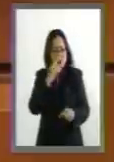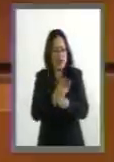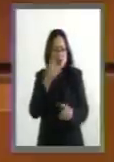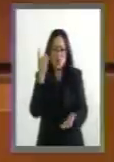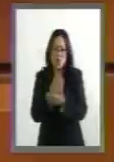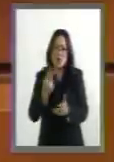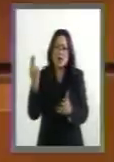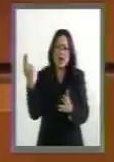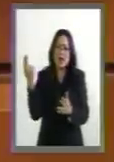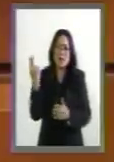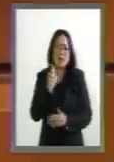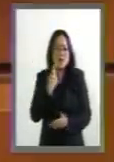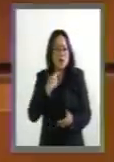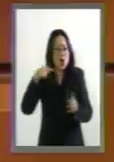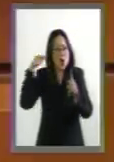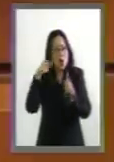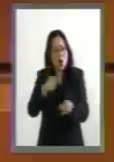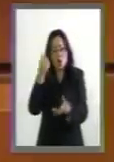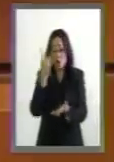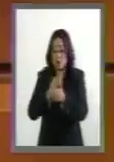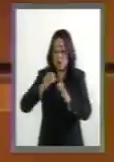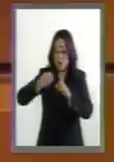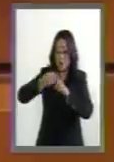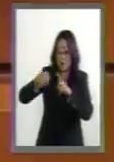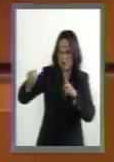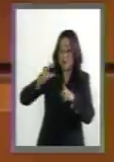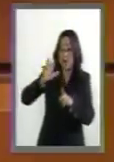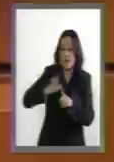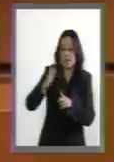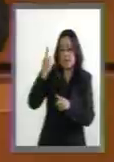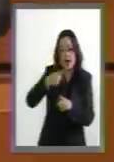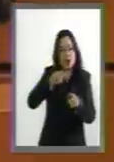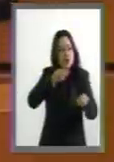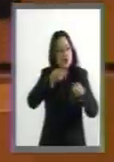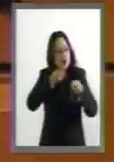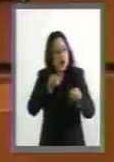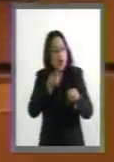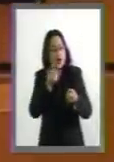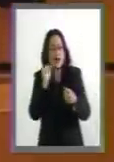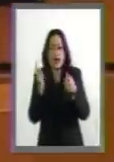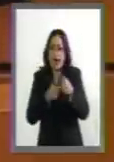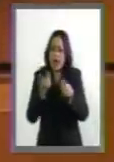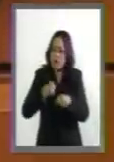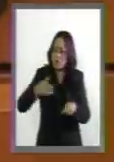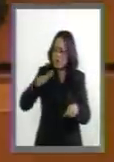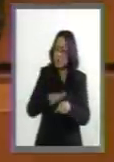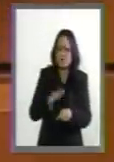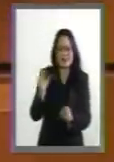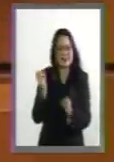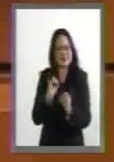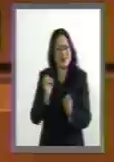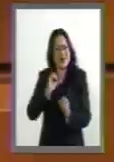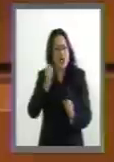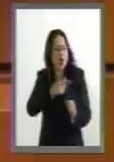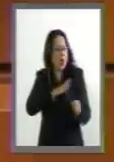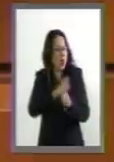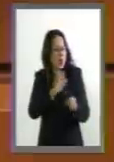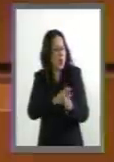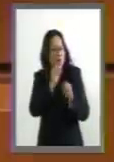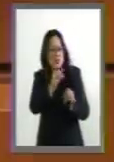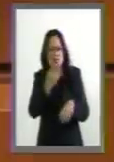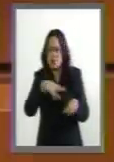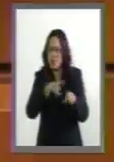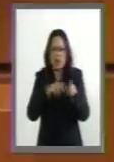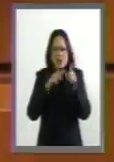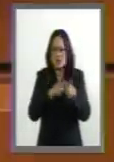No es una organización administrativa, como aquí se ha dicho, no se va a militarizar nada. Van a quedarse, no es cierto, es la